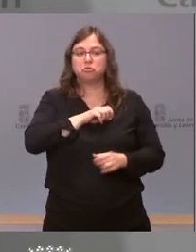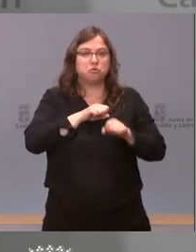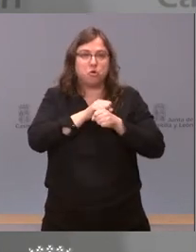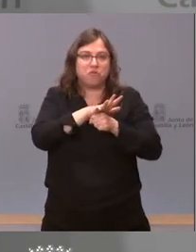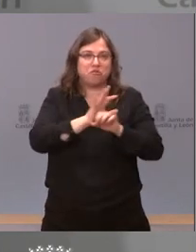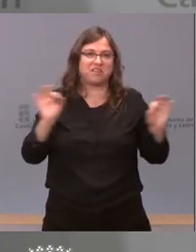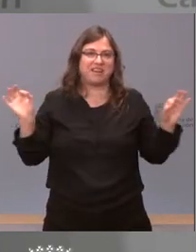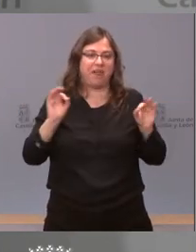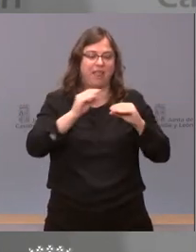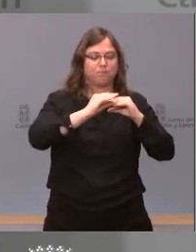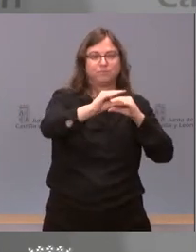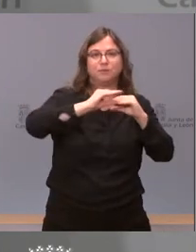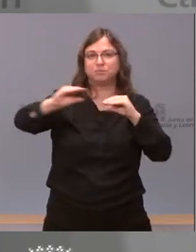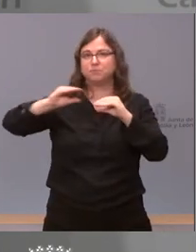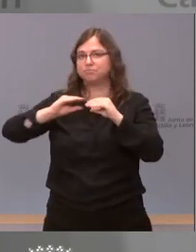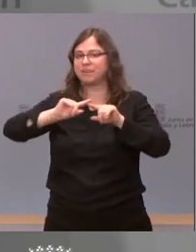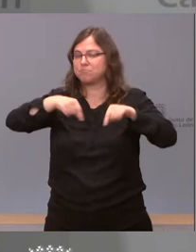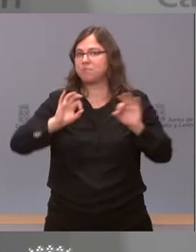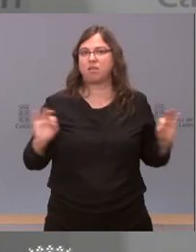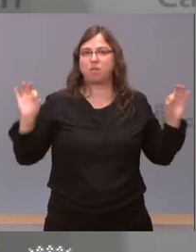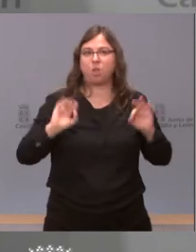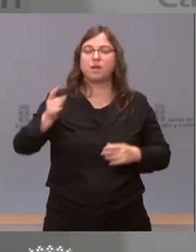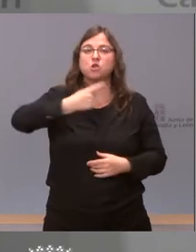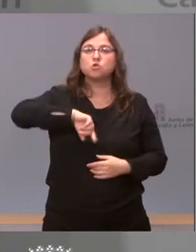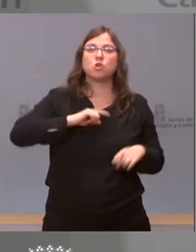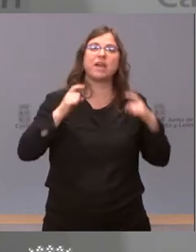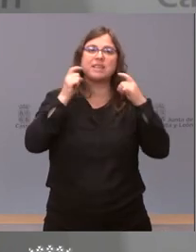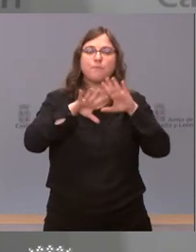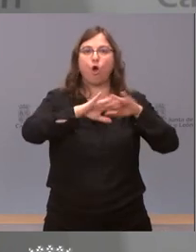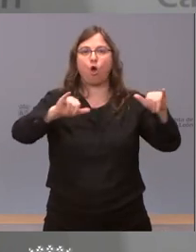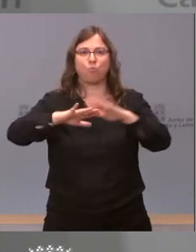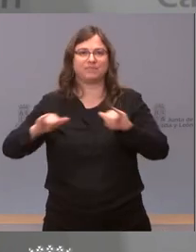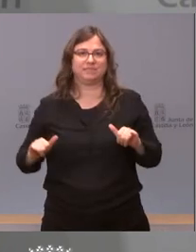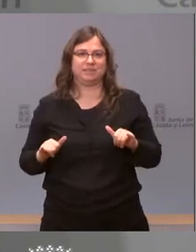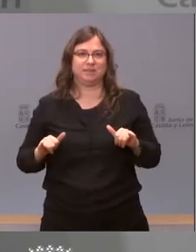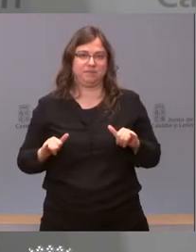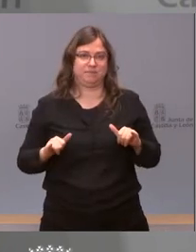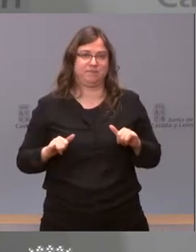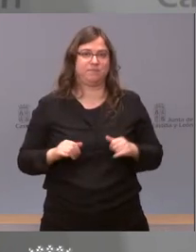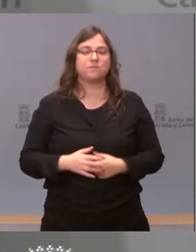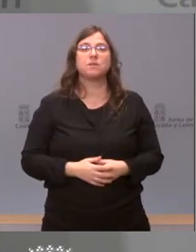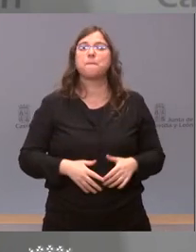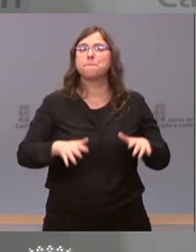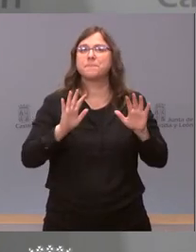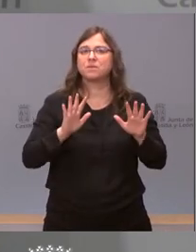en el reparto provincial intentamos ir compensando los ritmos pero